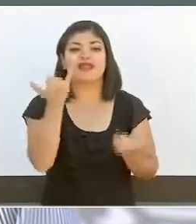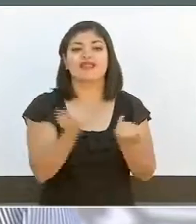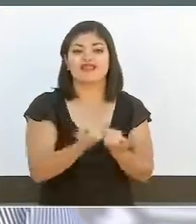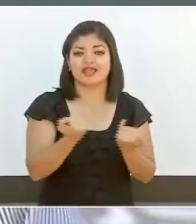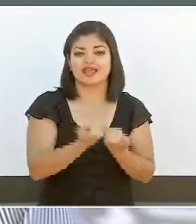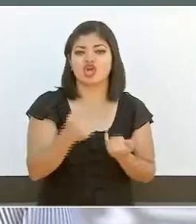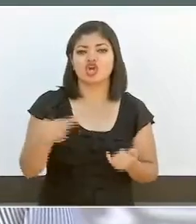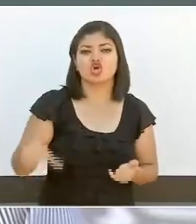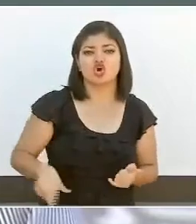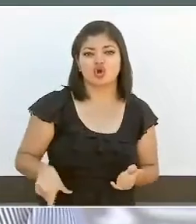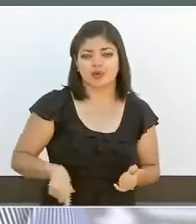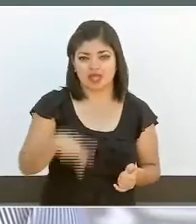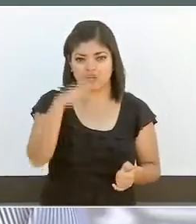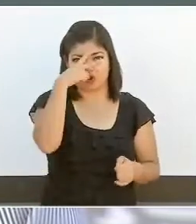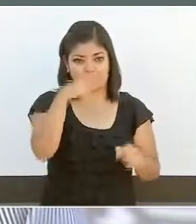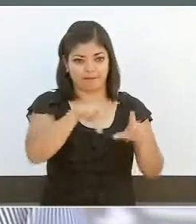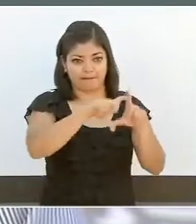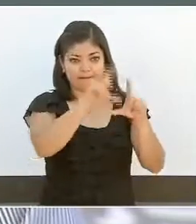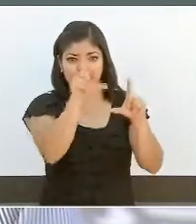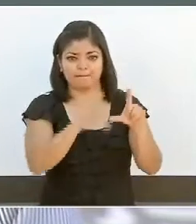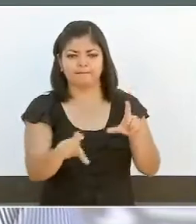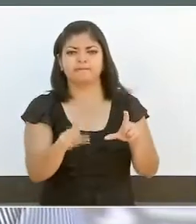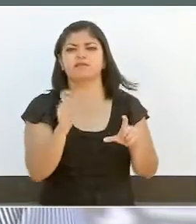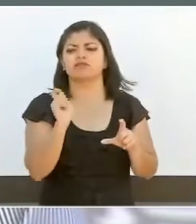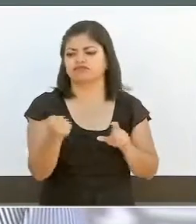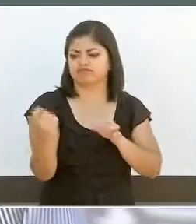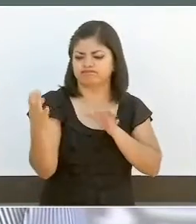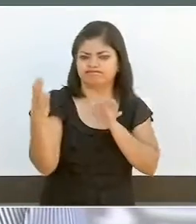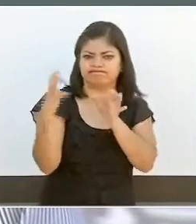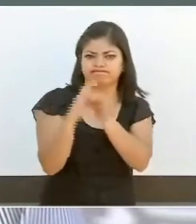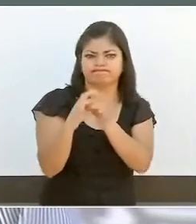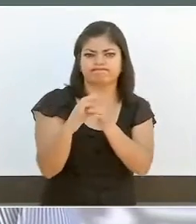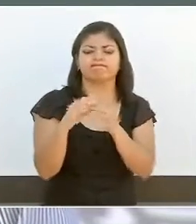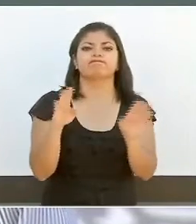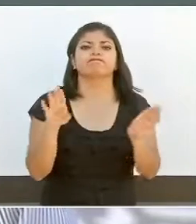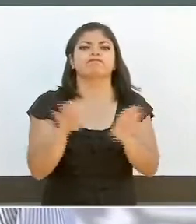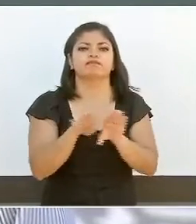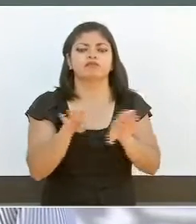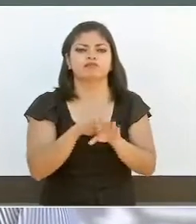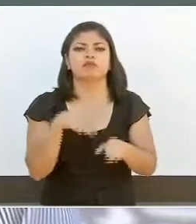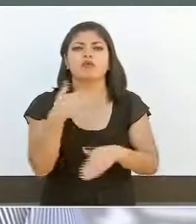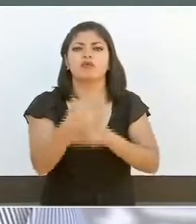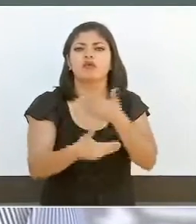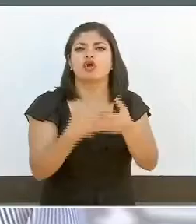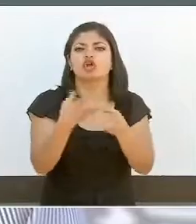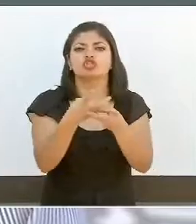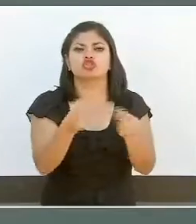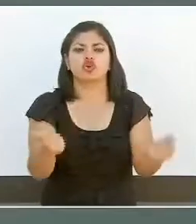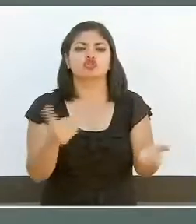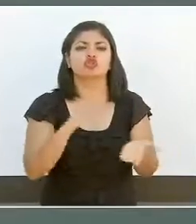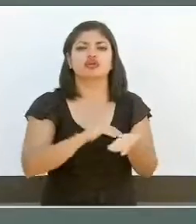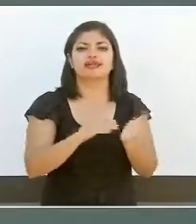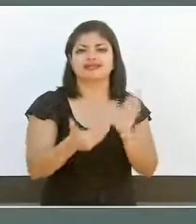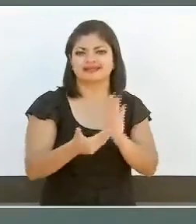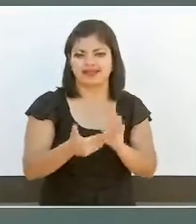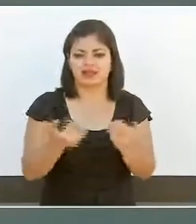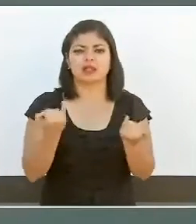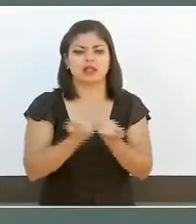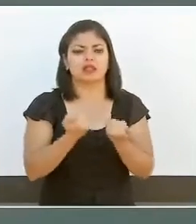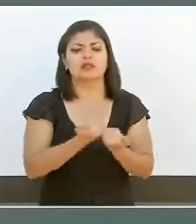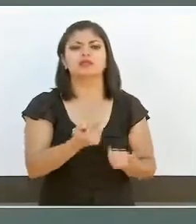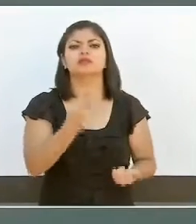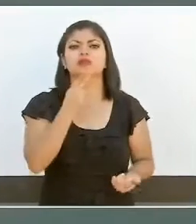compartimos la formulación de estrategias nacionales y permite